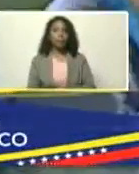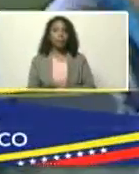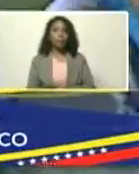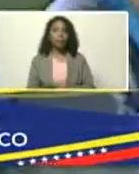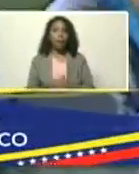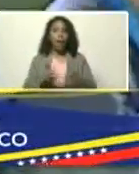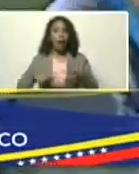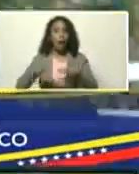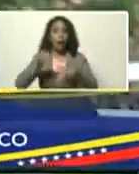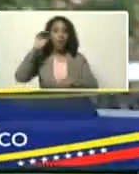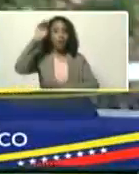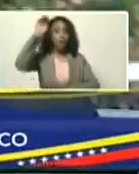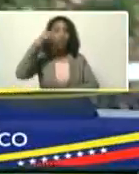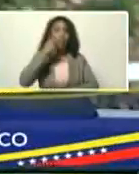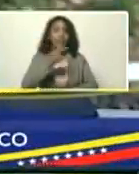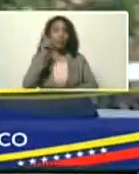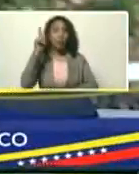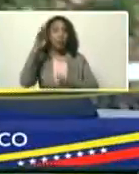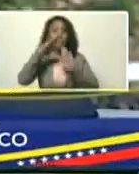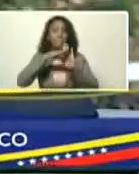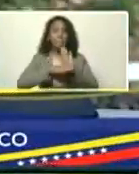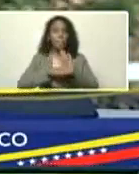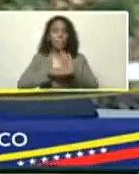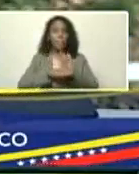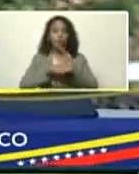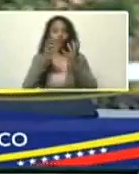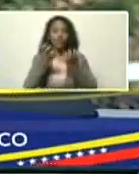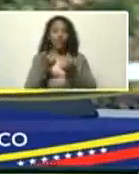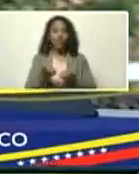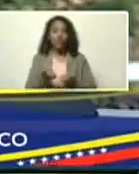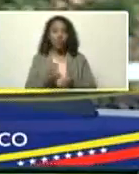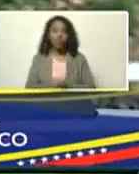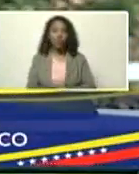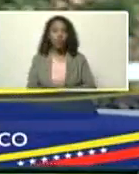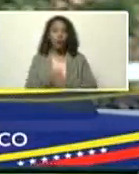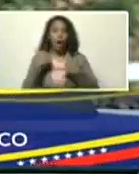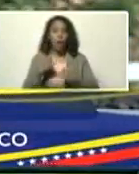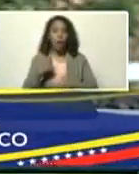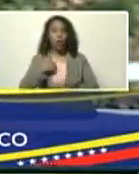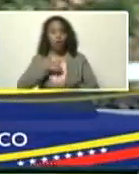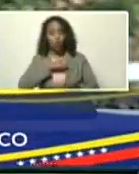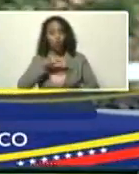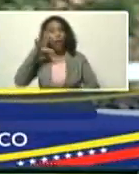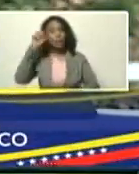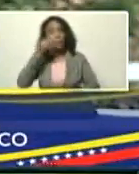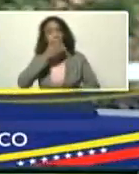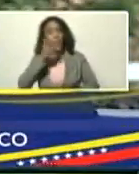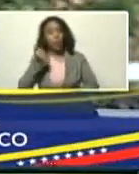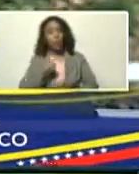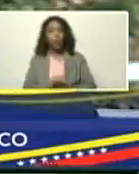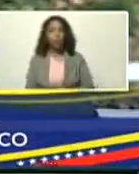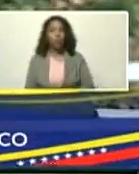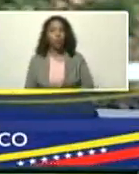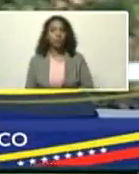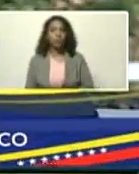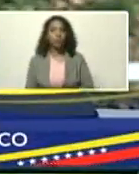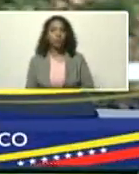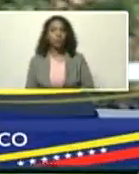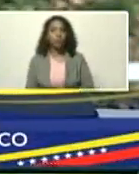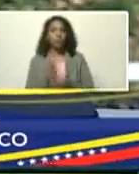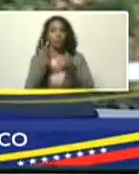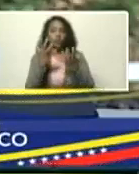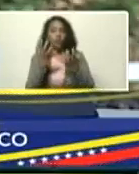escenarios futuros indican una disminución en los escurrimientos, ahora lo entendemos mejor, en los